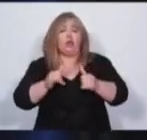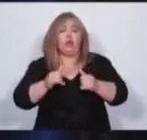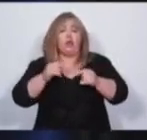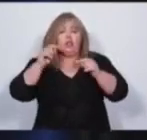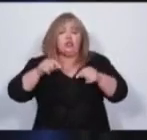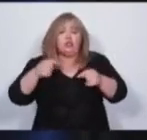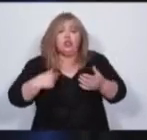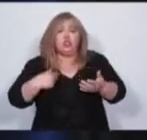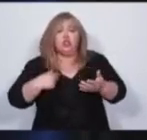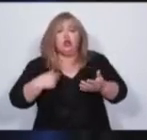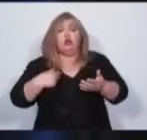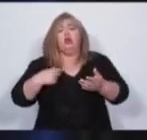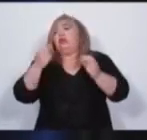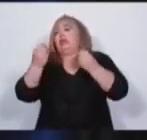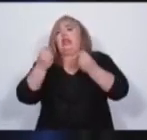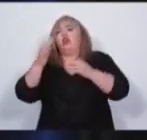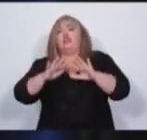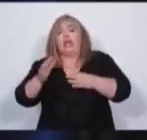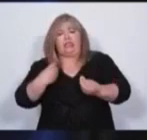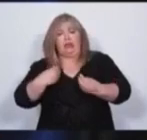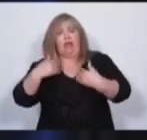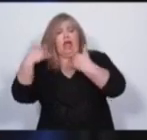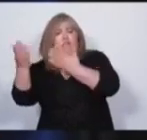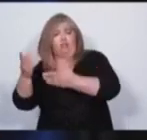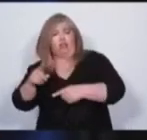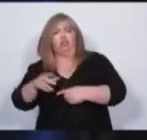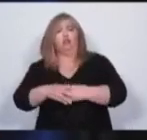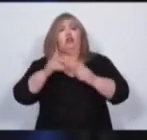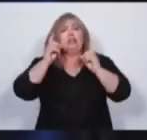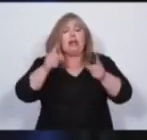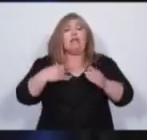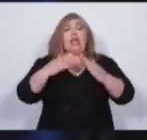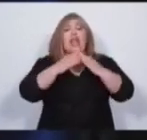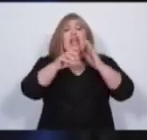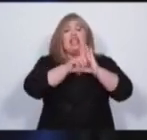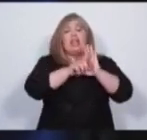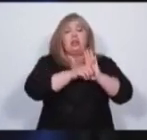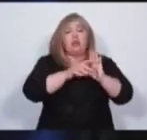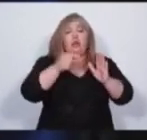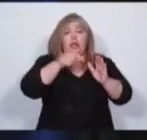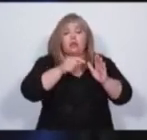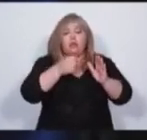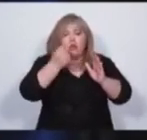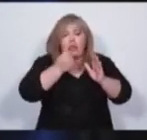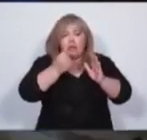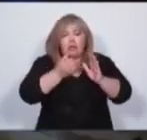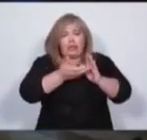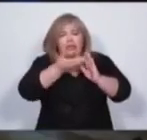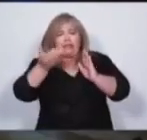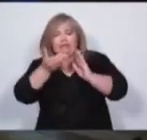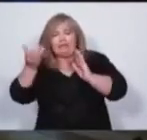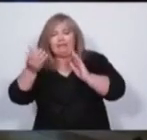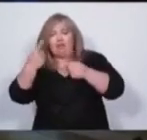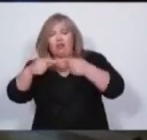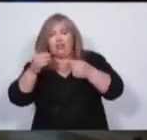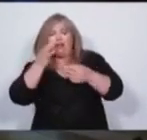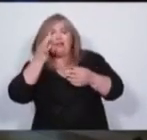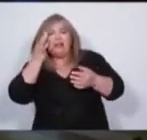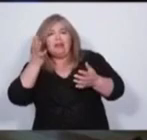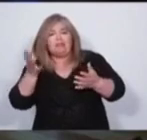nosotros tenemos que realizar. En definitiva, también tenemos que humanizar lo que es la legislatura. Eso es lo más importante. Muy bien, muchas gracias.